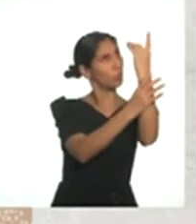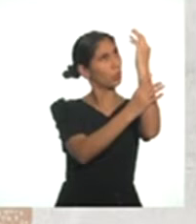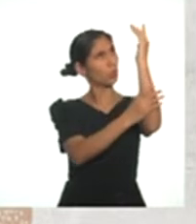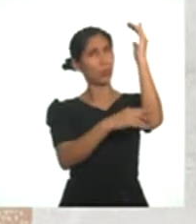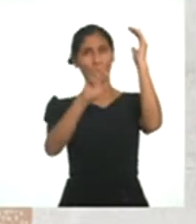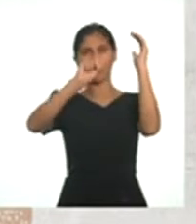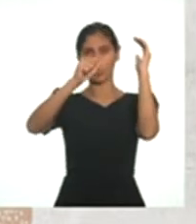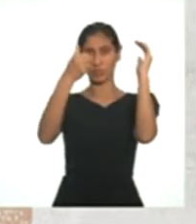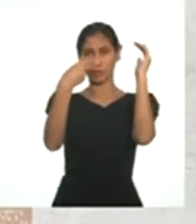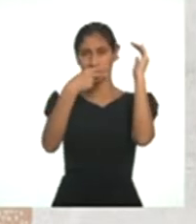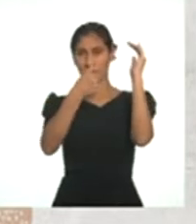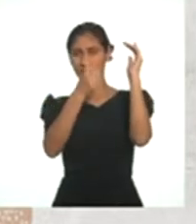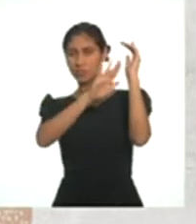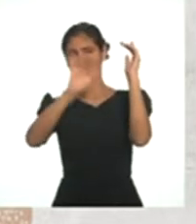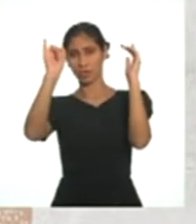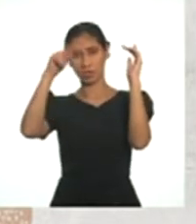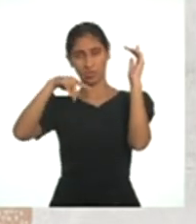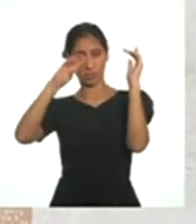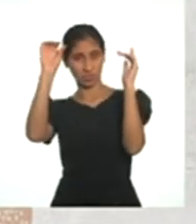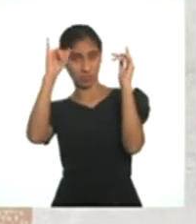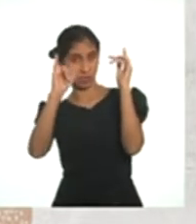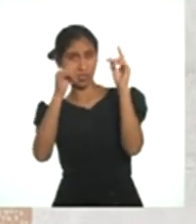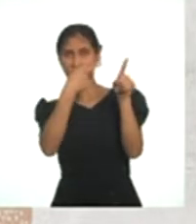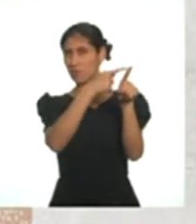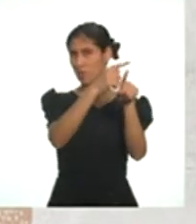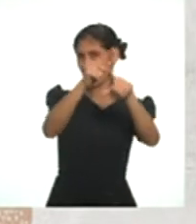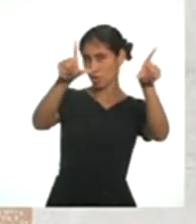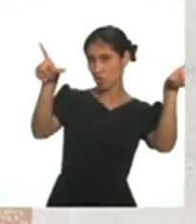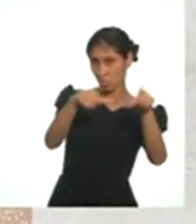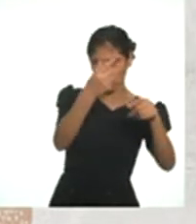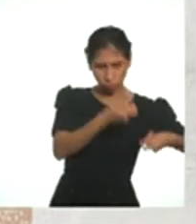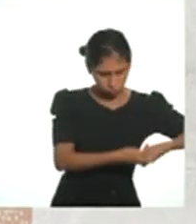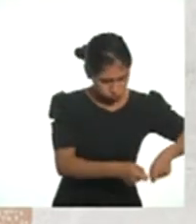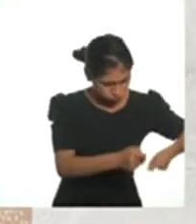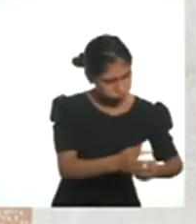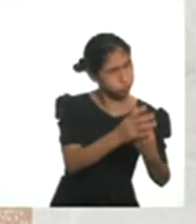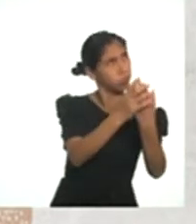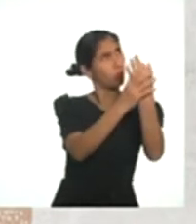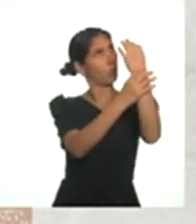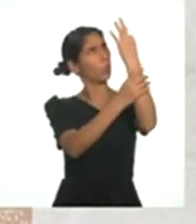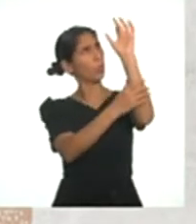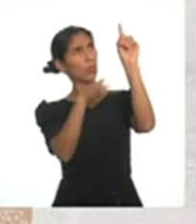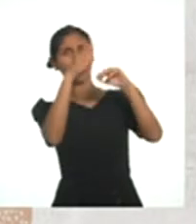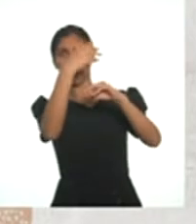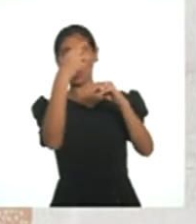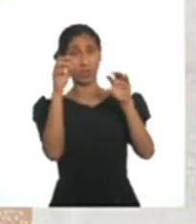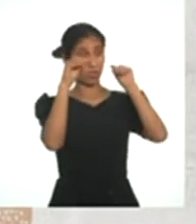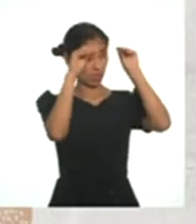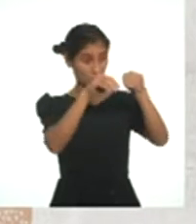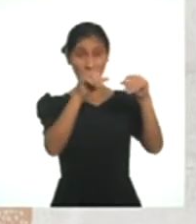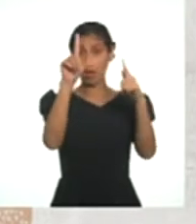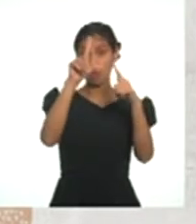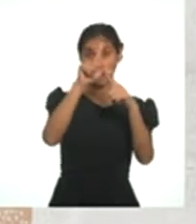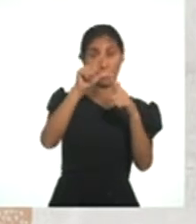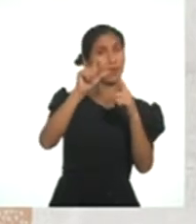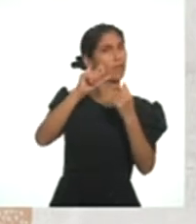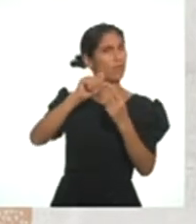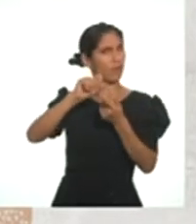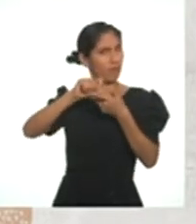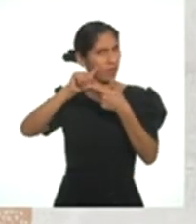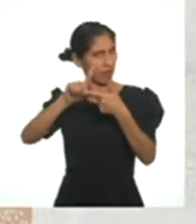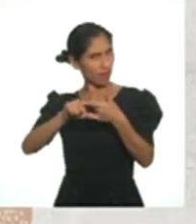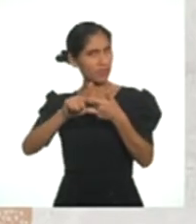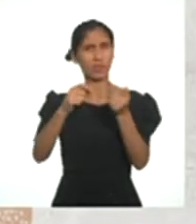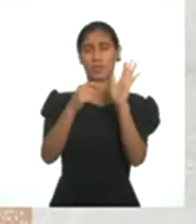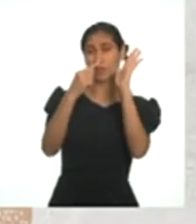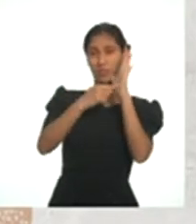Sacha Inchi en distintos lugares donde crece y se cultiva. Luego se resalta en letras grandes, posee omega 3, 6 y